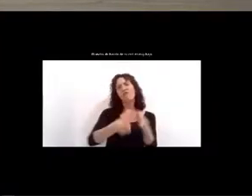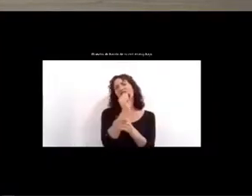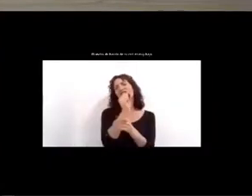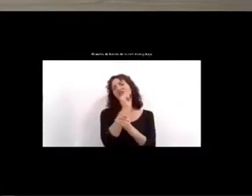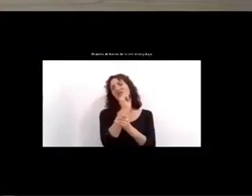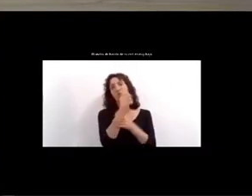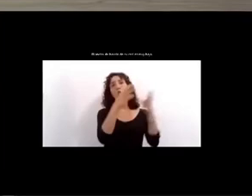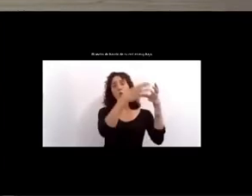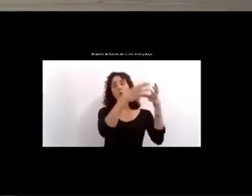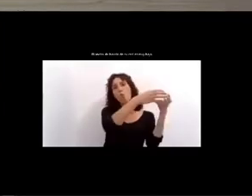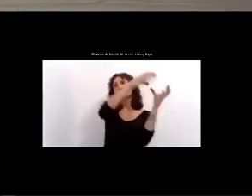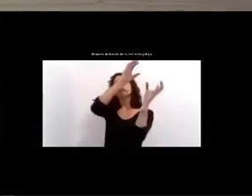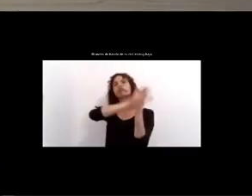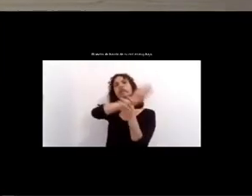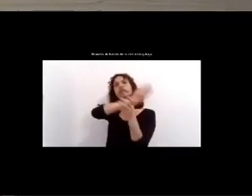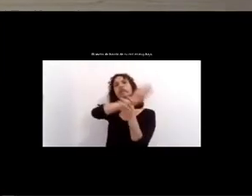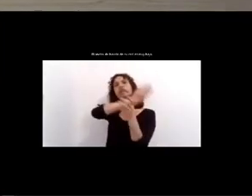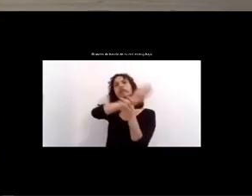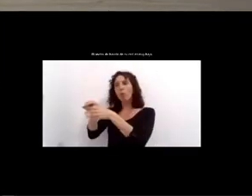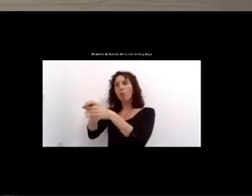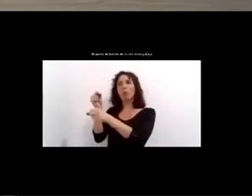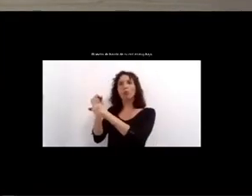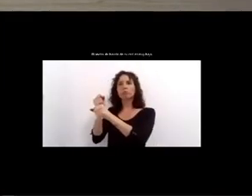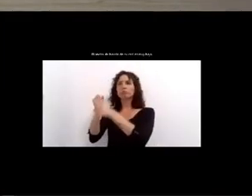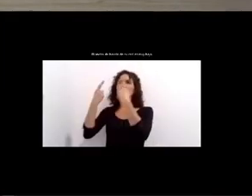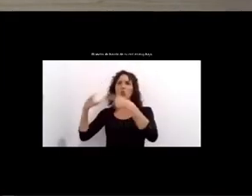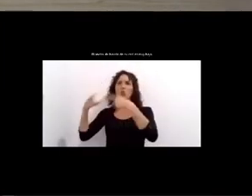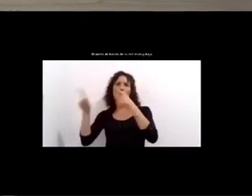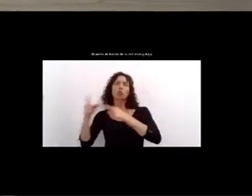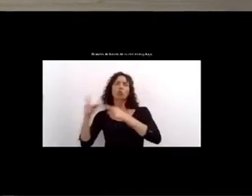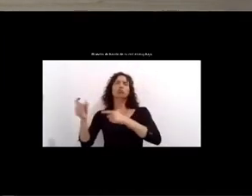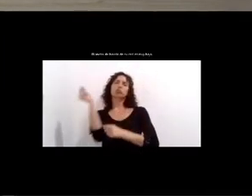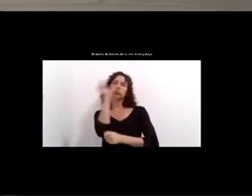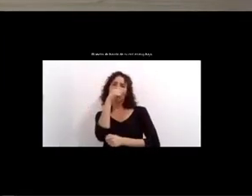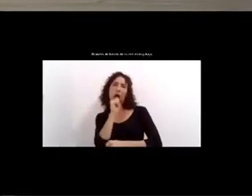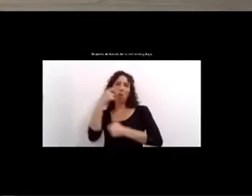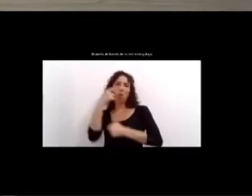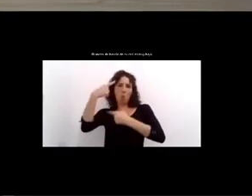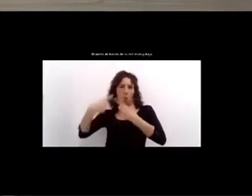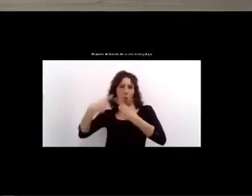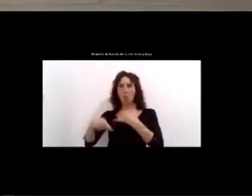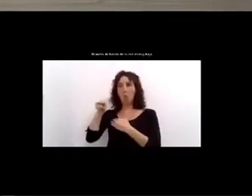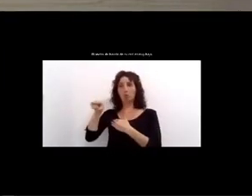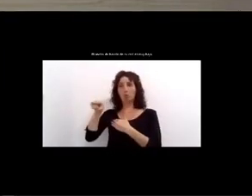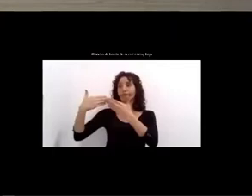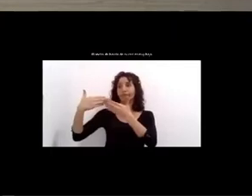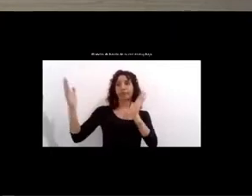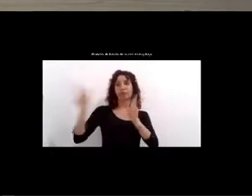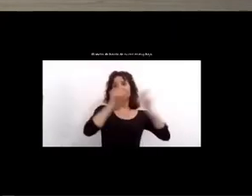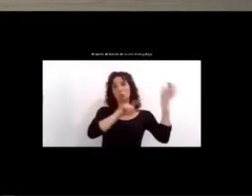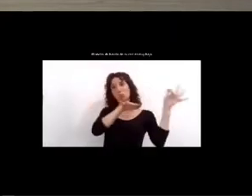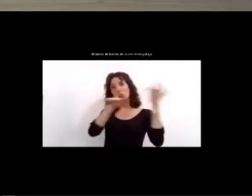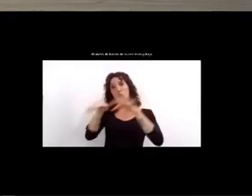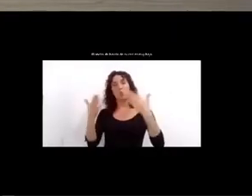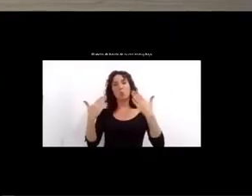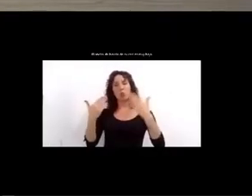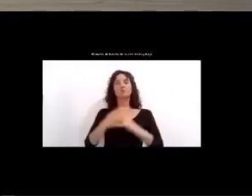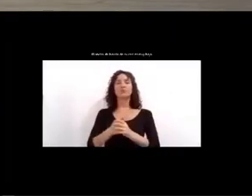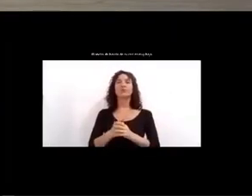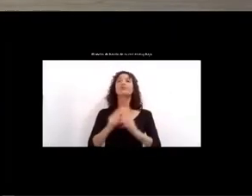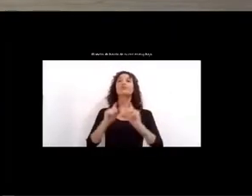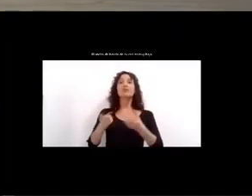se subieron y se subirán a ese escenario bajo las estrellas fuimos pioneros en el país en la reapertura de espacios